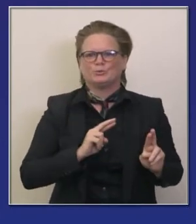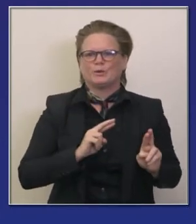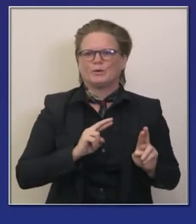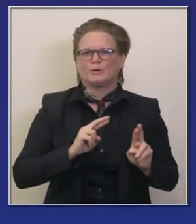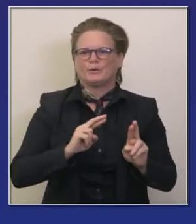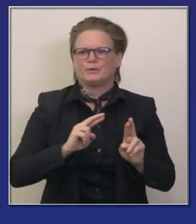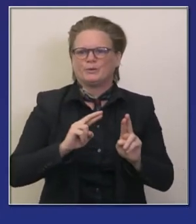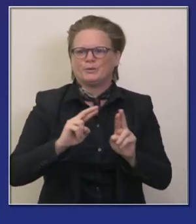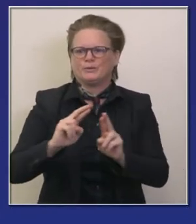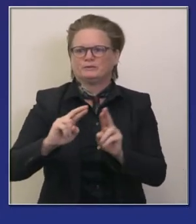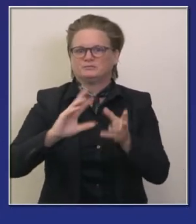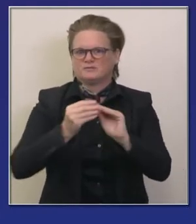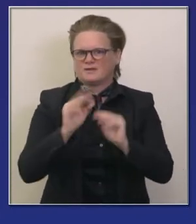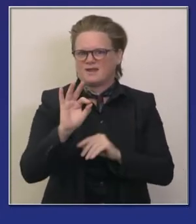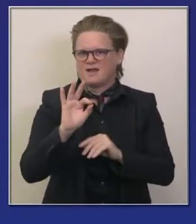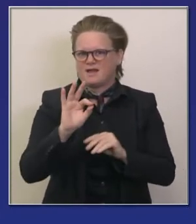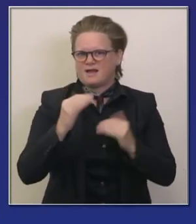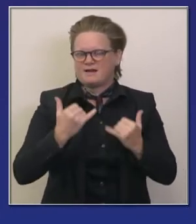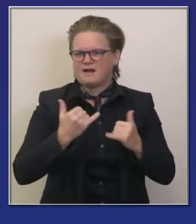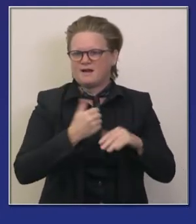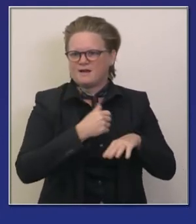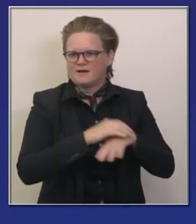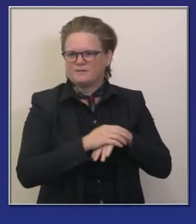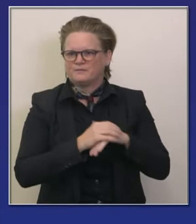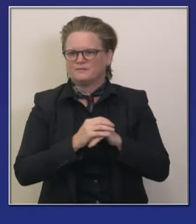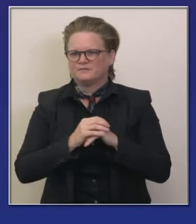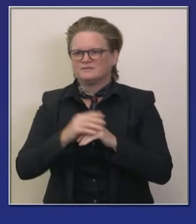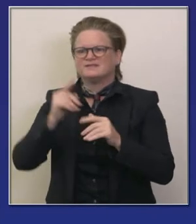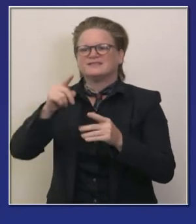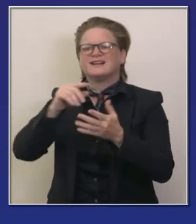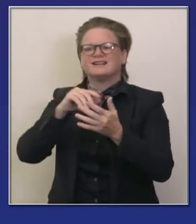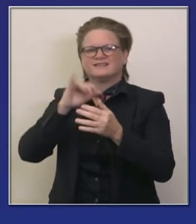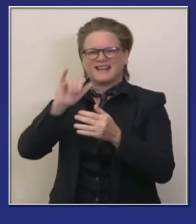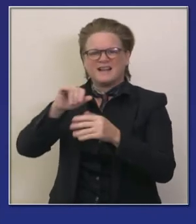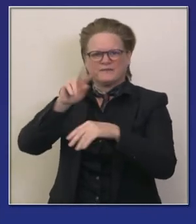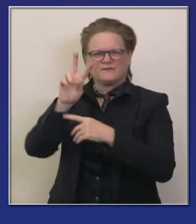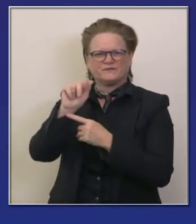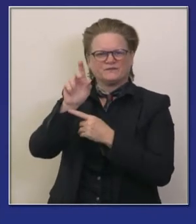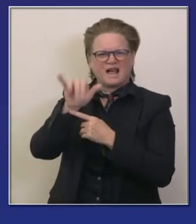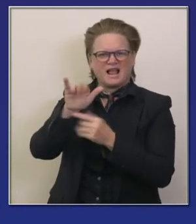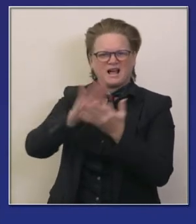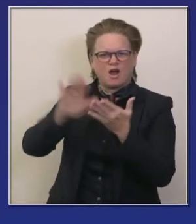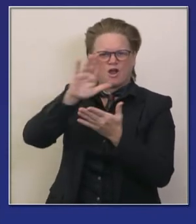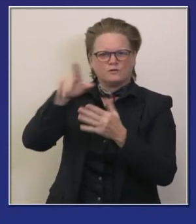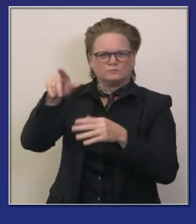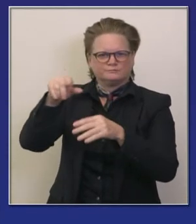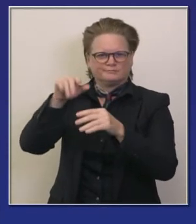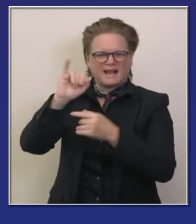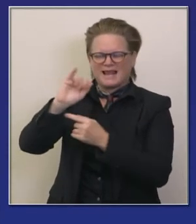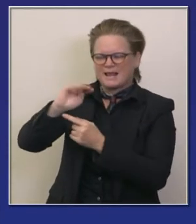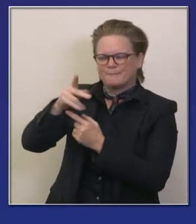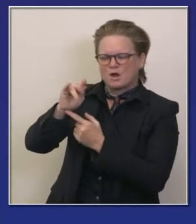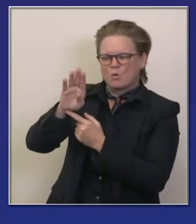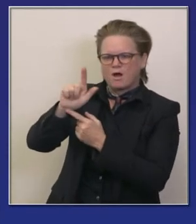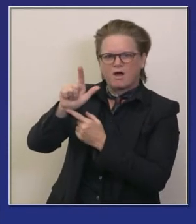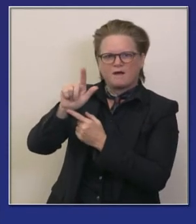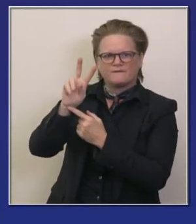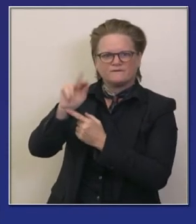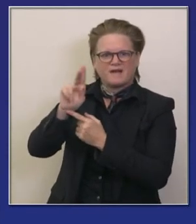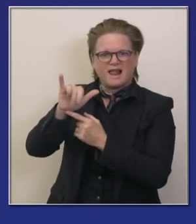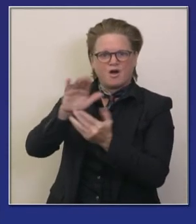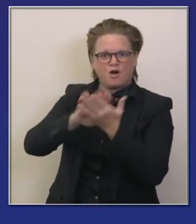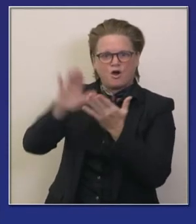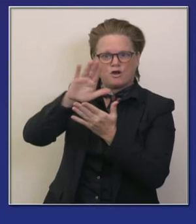llamamos pero aquí pueden ver en el imperial valley college tenemos la capacidad de